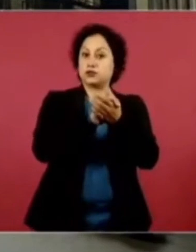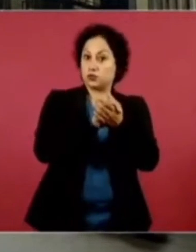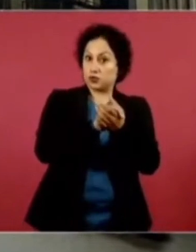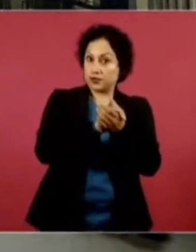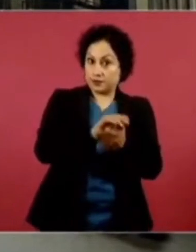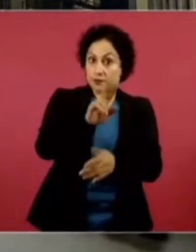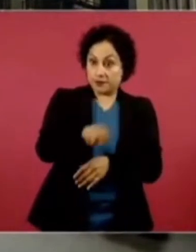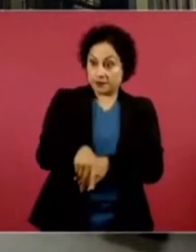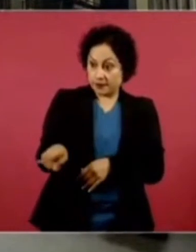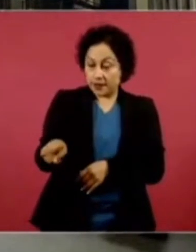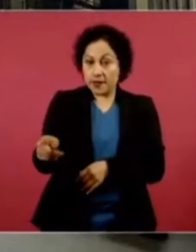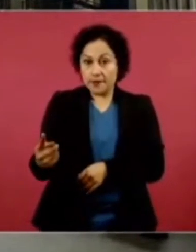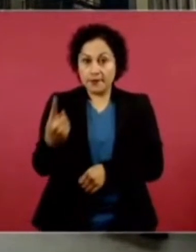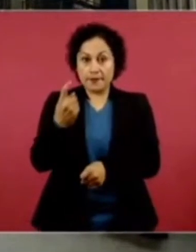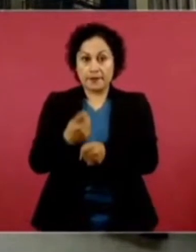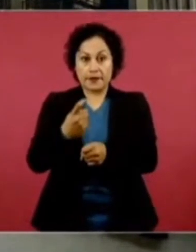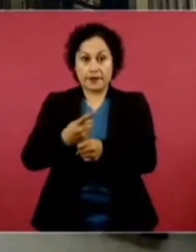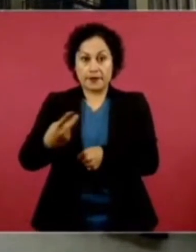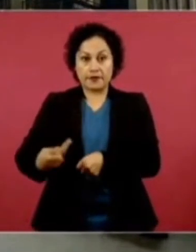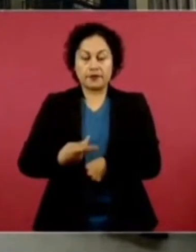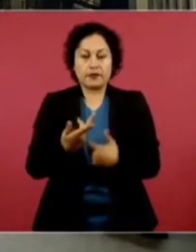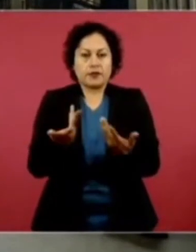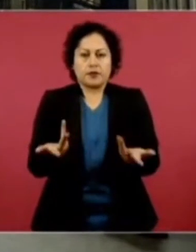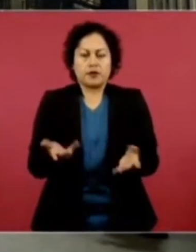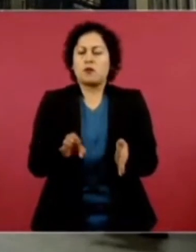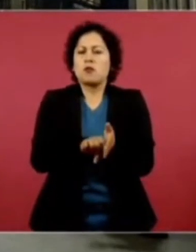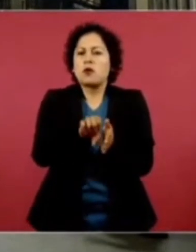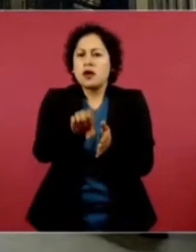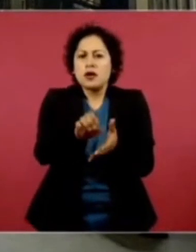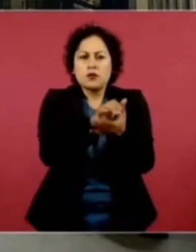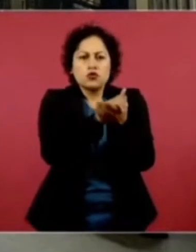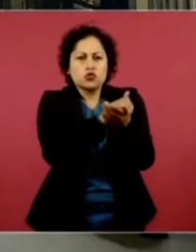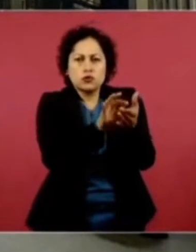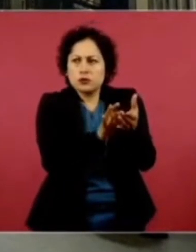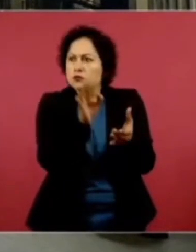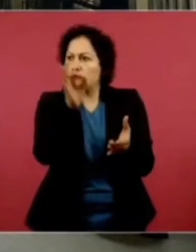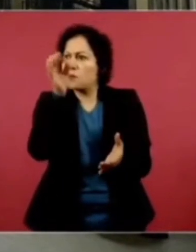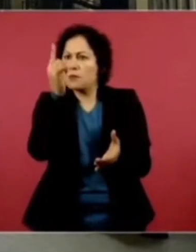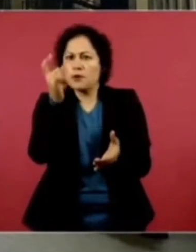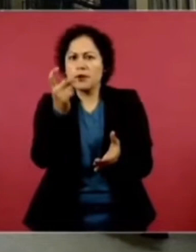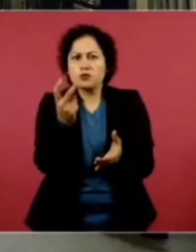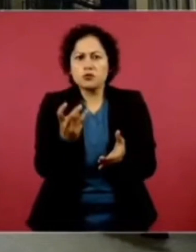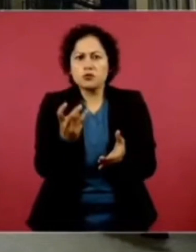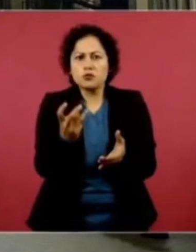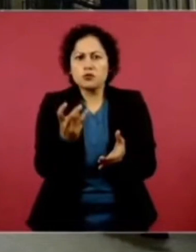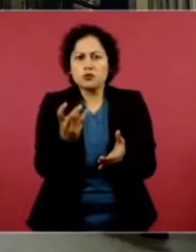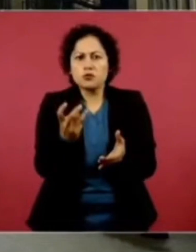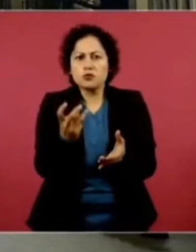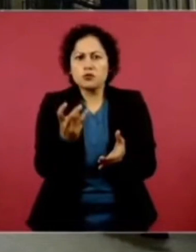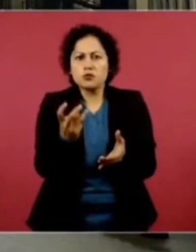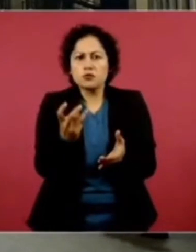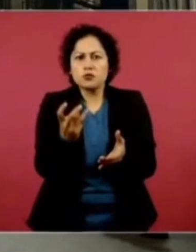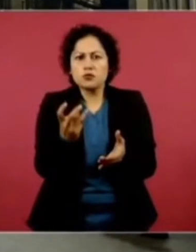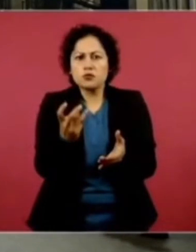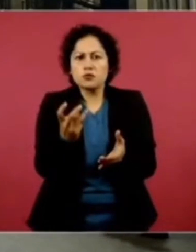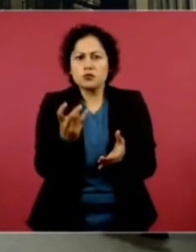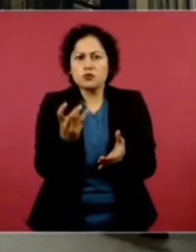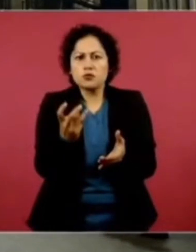que ver quién gana primero, segundo, no, toda la primera, entonces vamos a la primera. Es que ni modo,